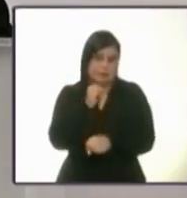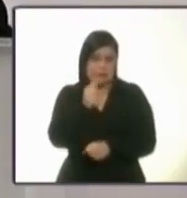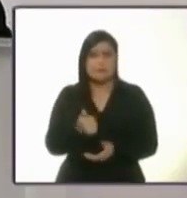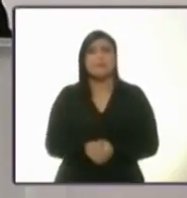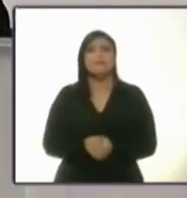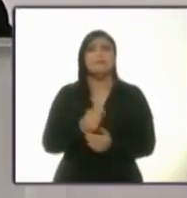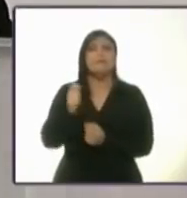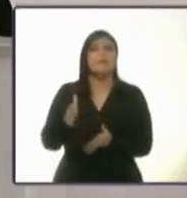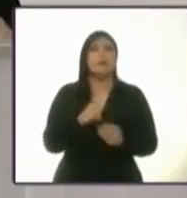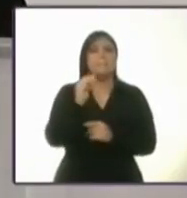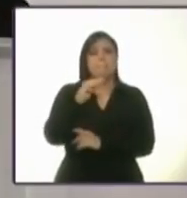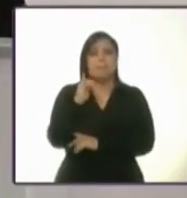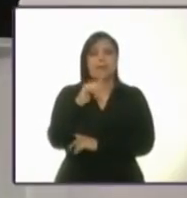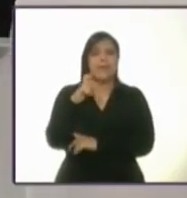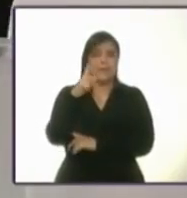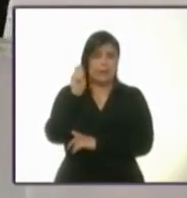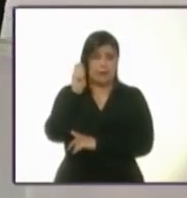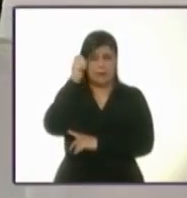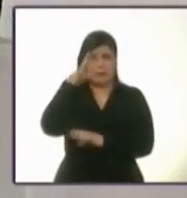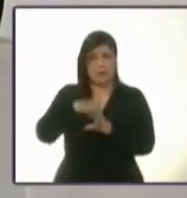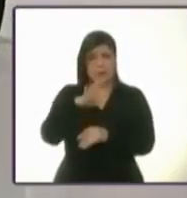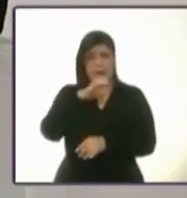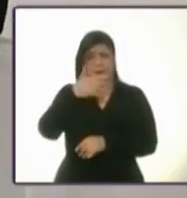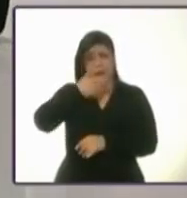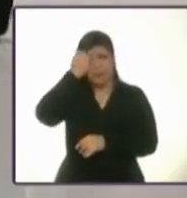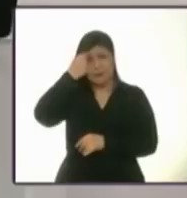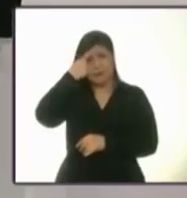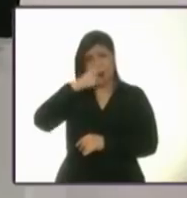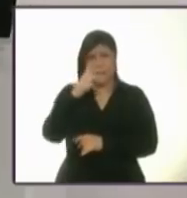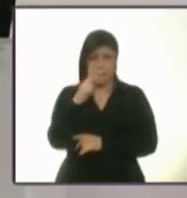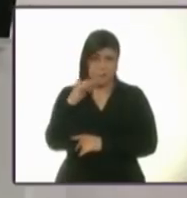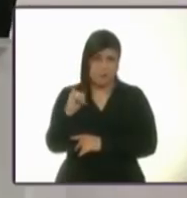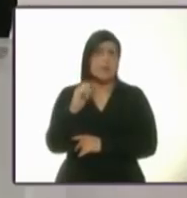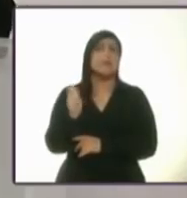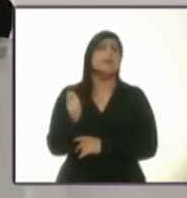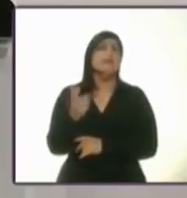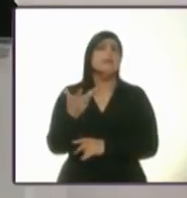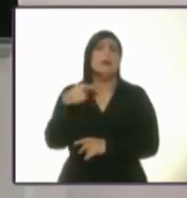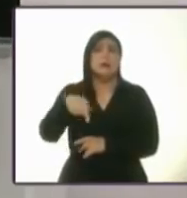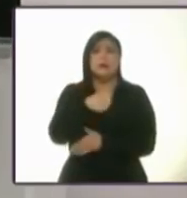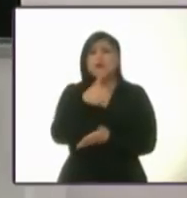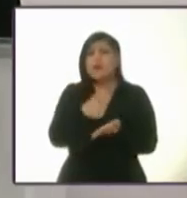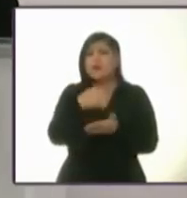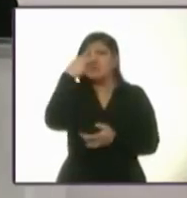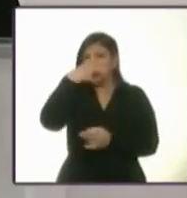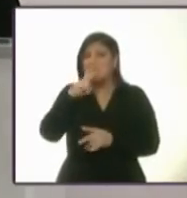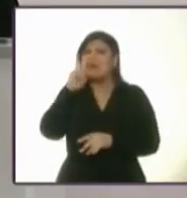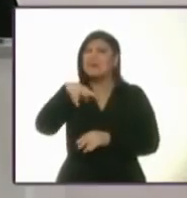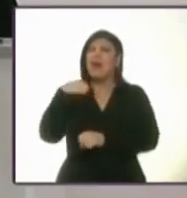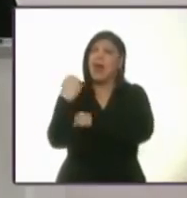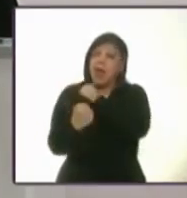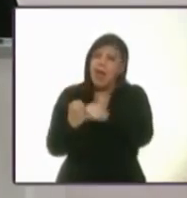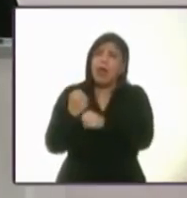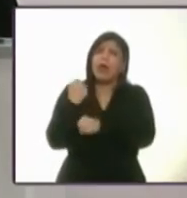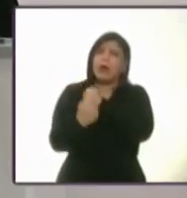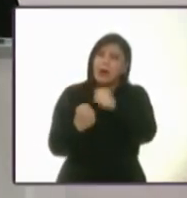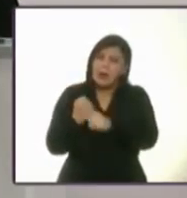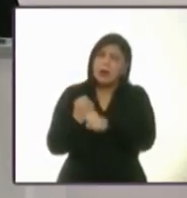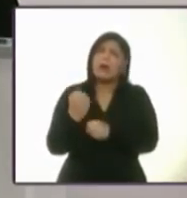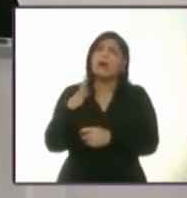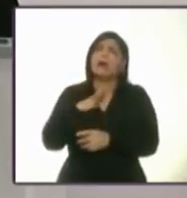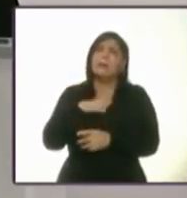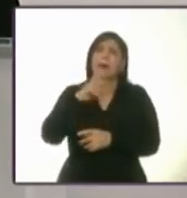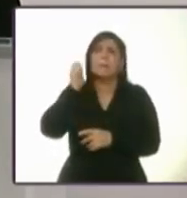Candidato Miquel Arreola del Partido Revolucionario Institucional. La Ciudad de México lleva muchos años marcando la pauta